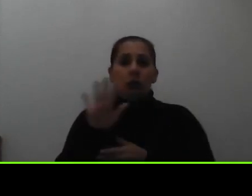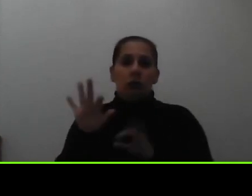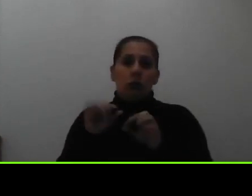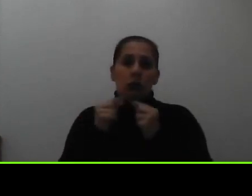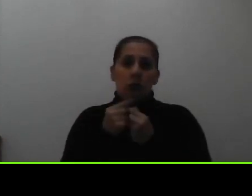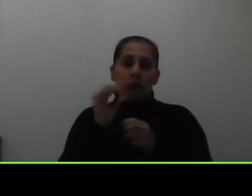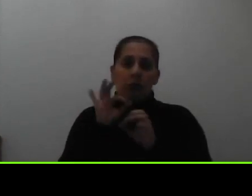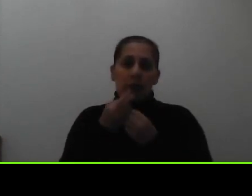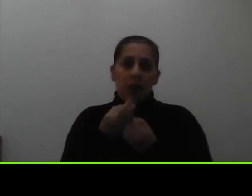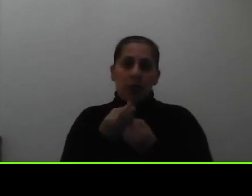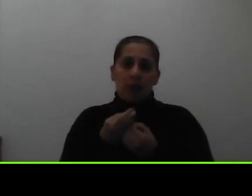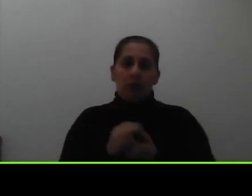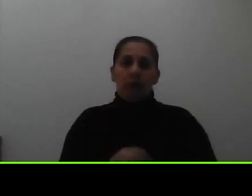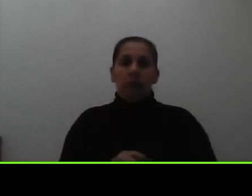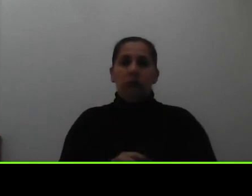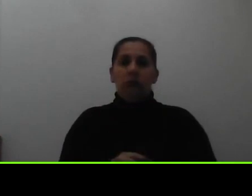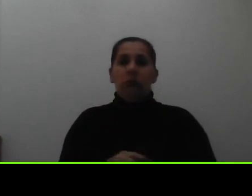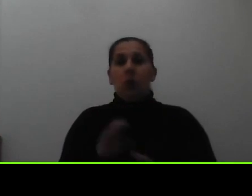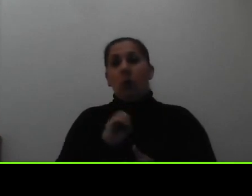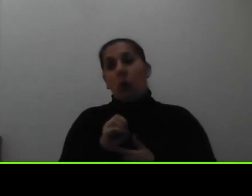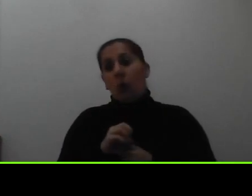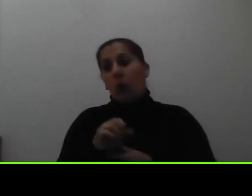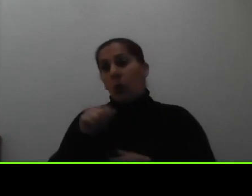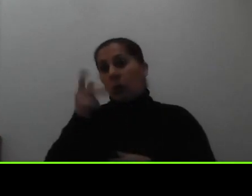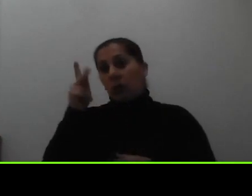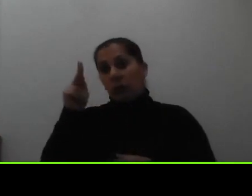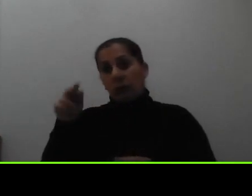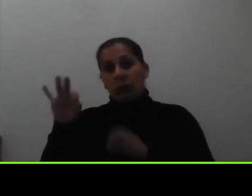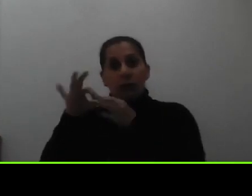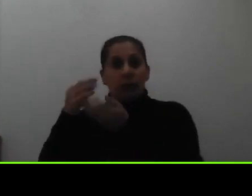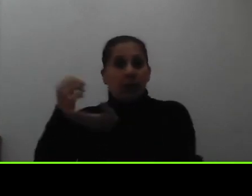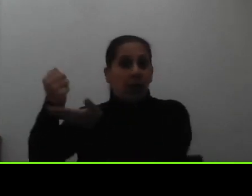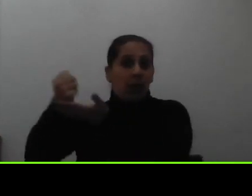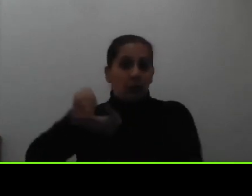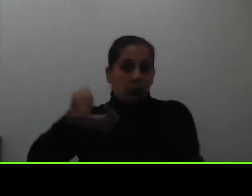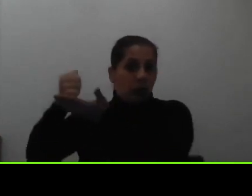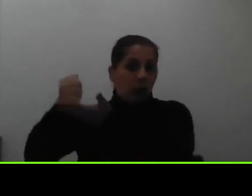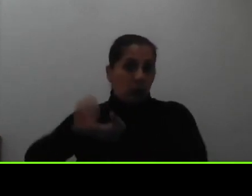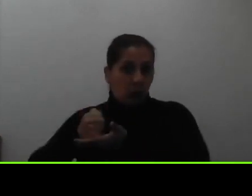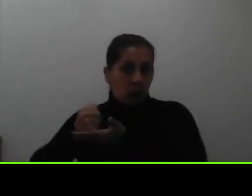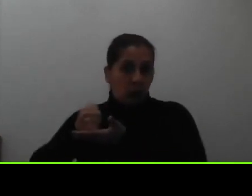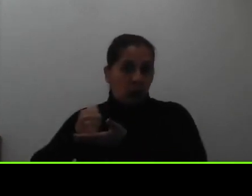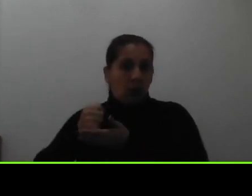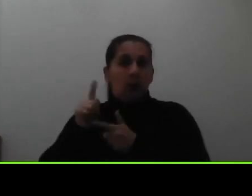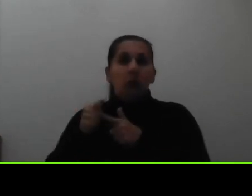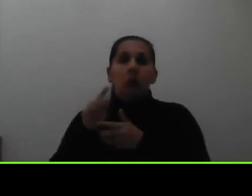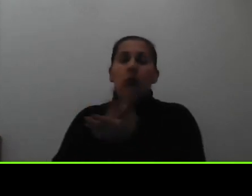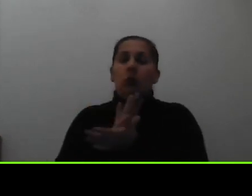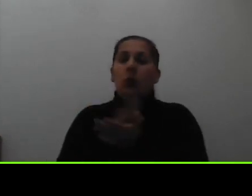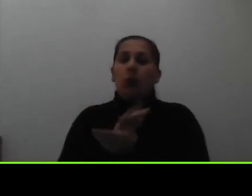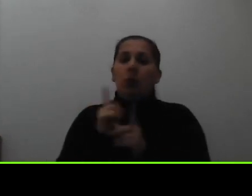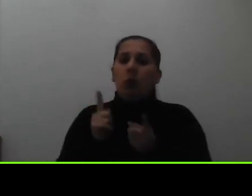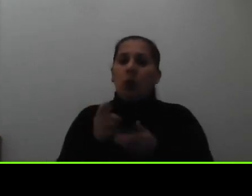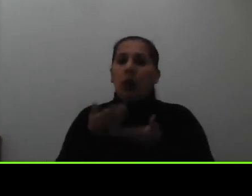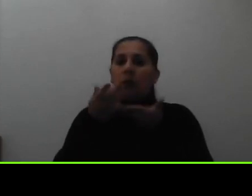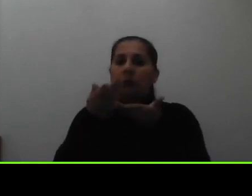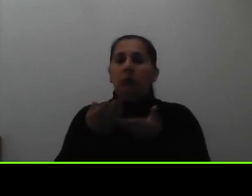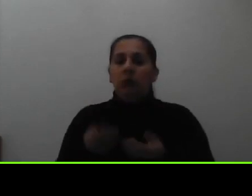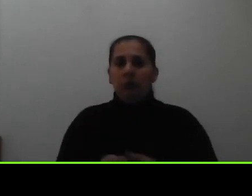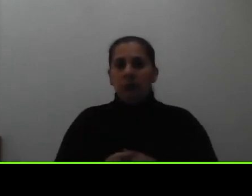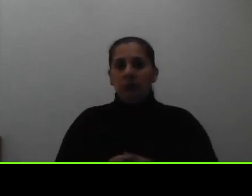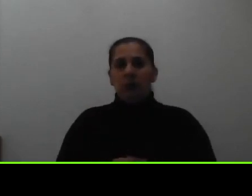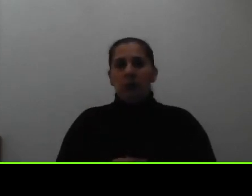y en el caso de recibir apoyo de personas familiares o no familiares qué tipo de documento deben presentar